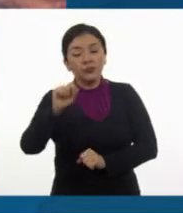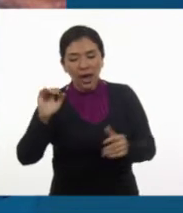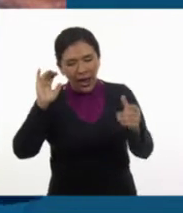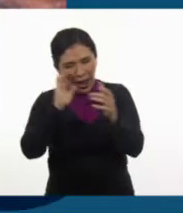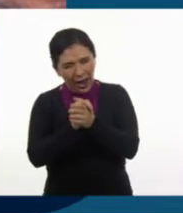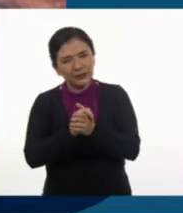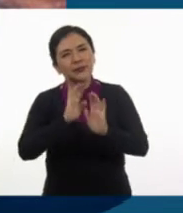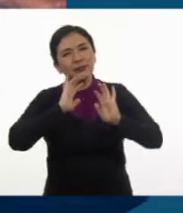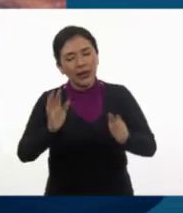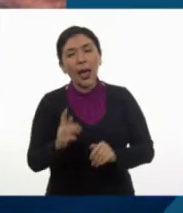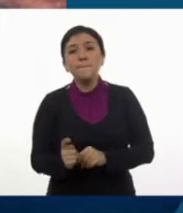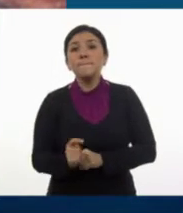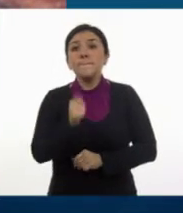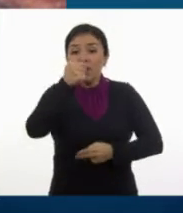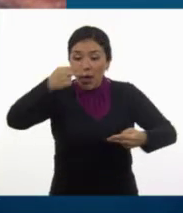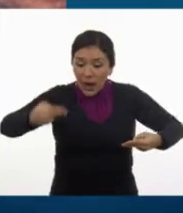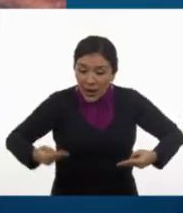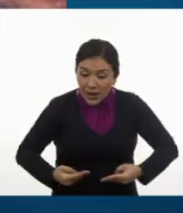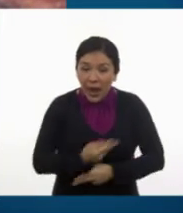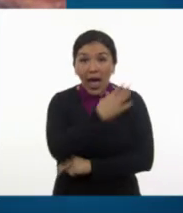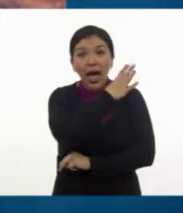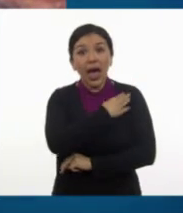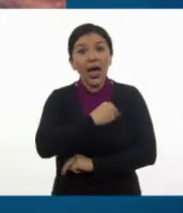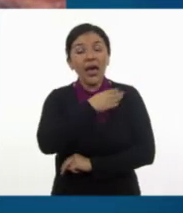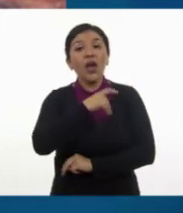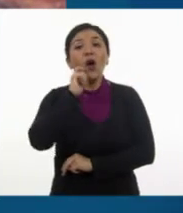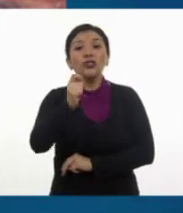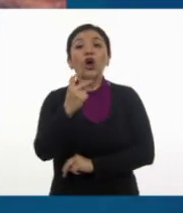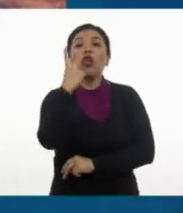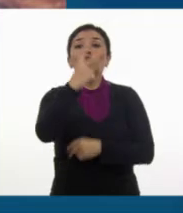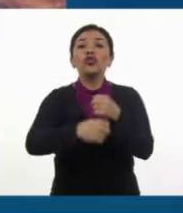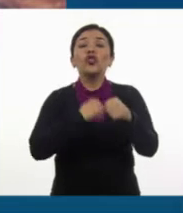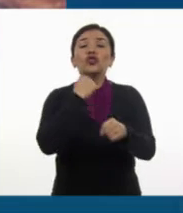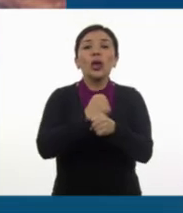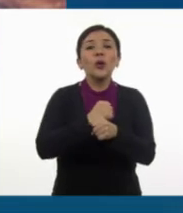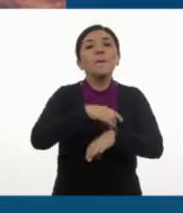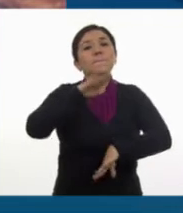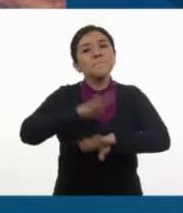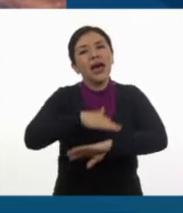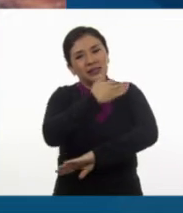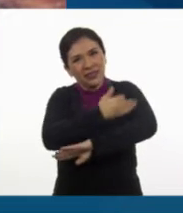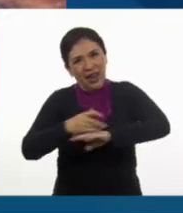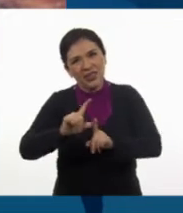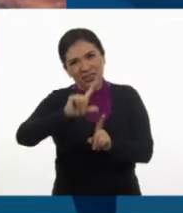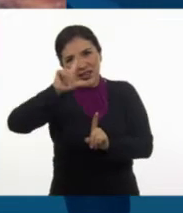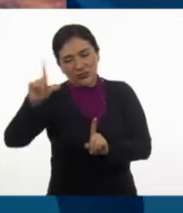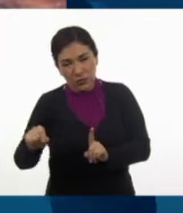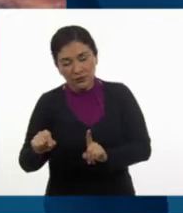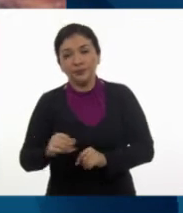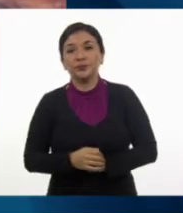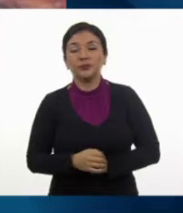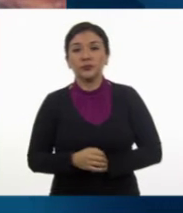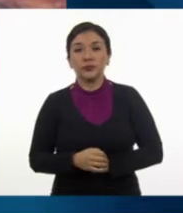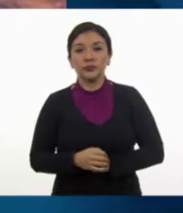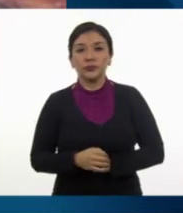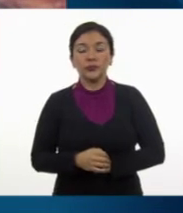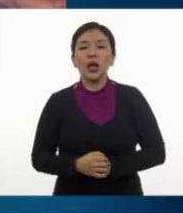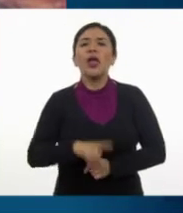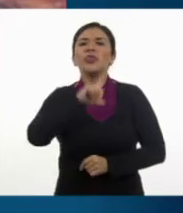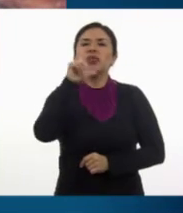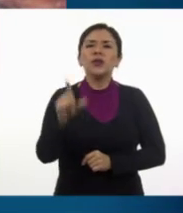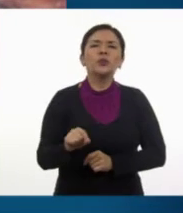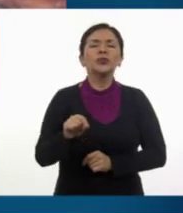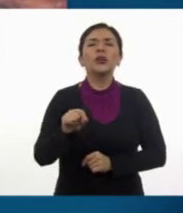casarse, su primer hijo nació dos años más tarde. Cuatro décadas después